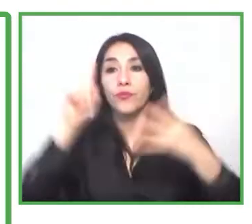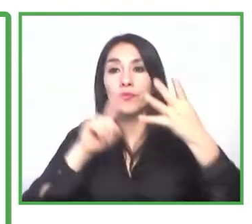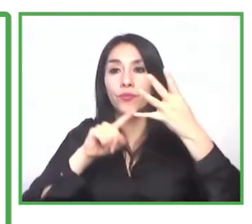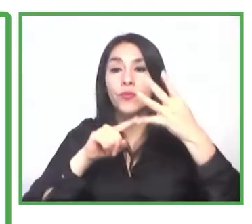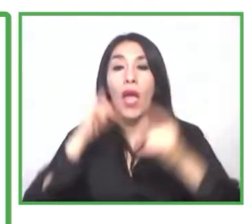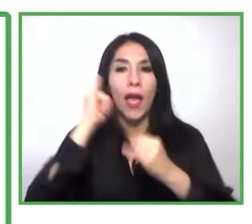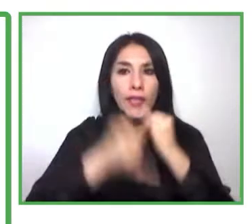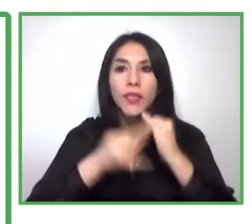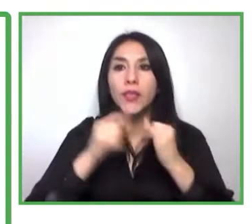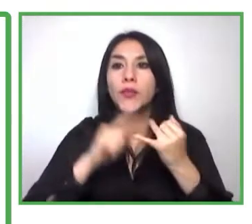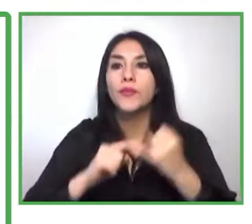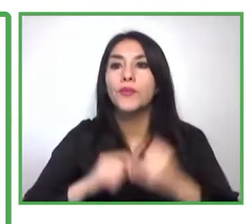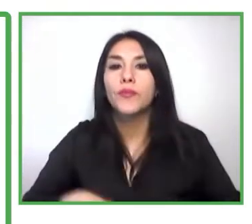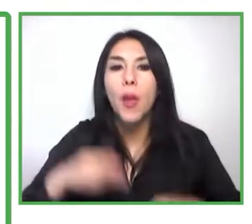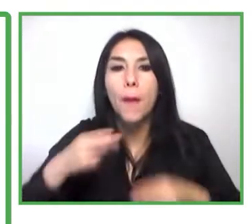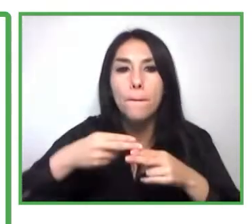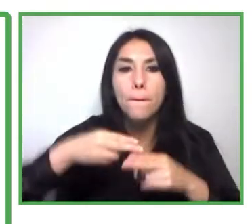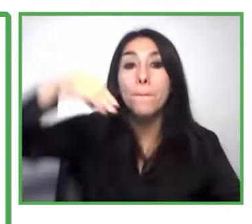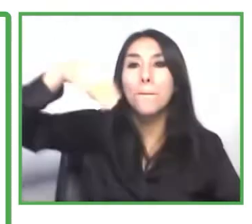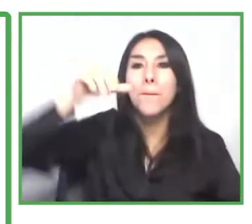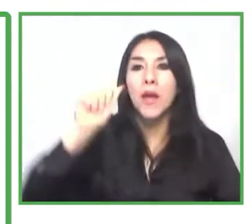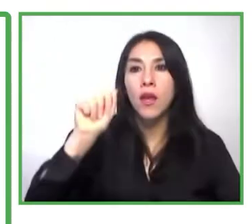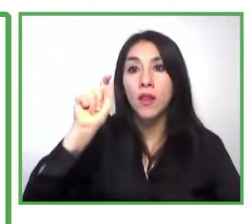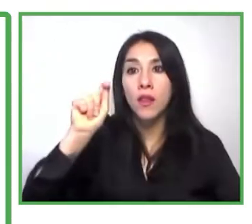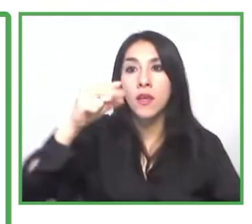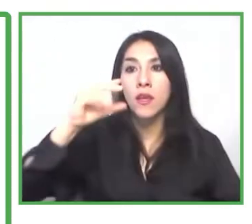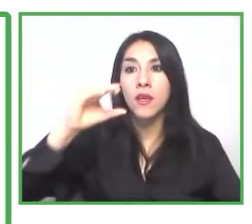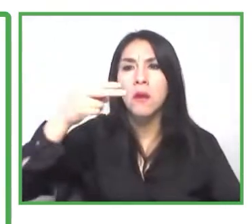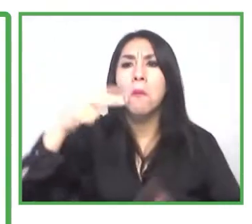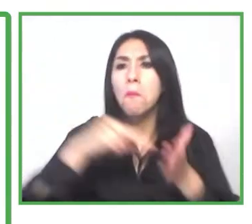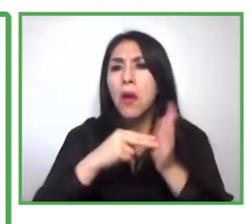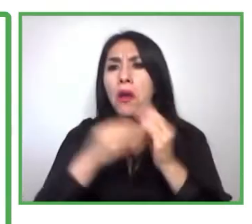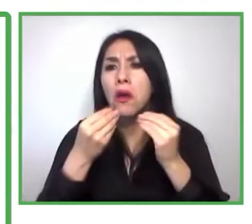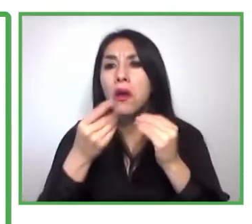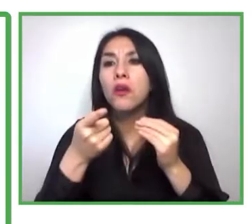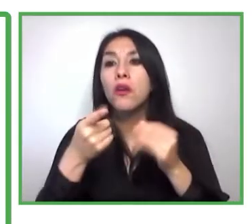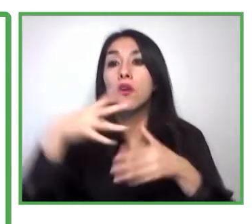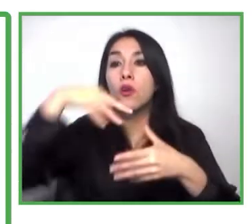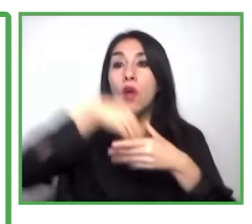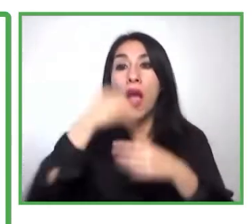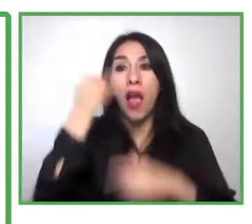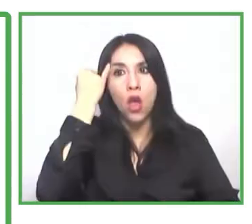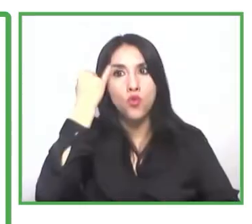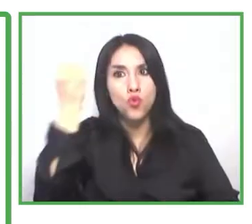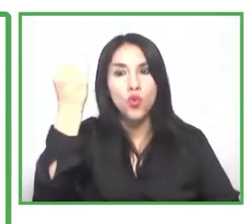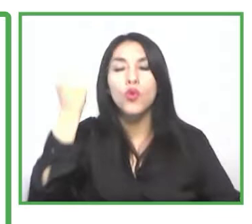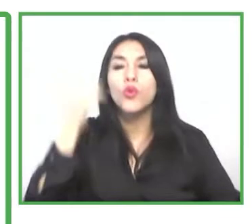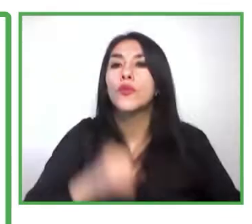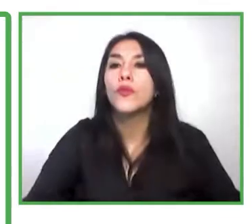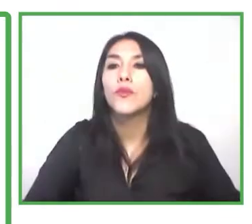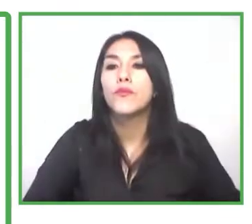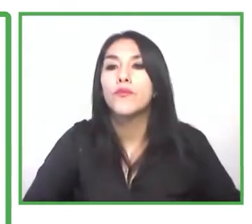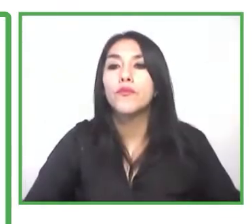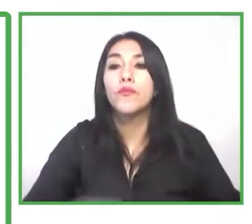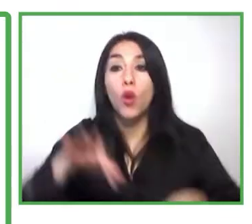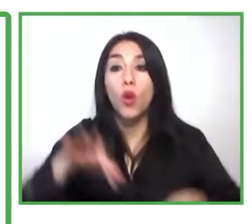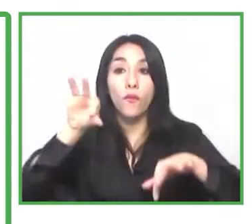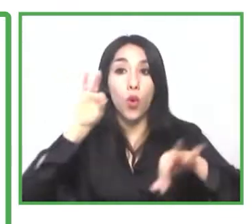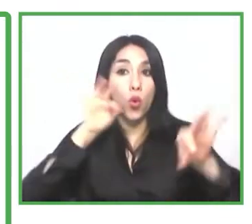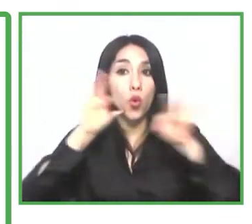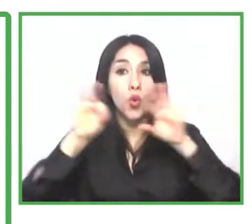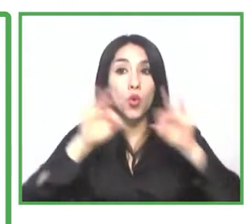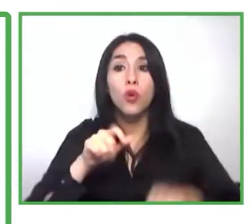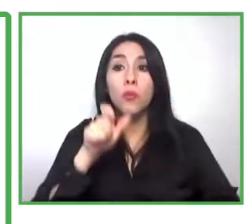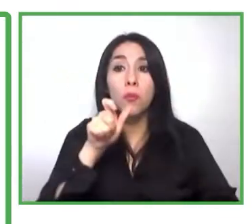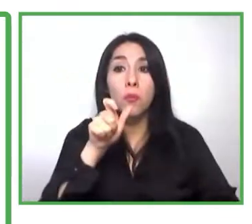las ofertas laborales, y por el lado variables que declaran las personas con discapacidad, para lograr hacer conexiones entre las mejores